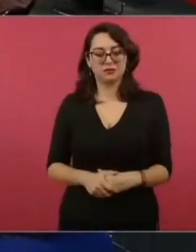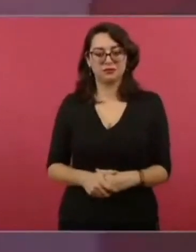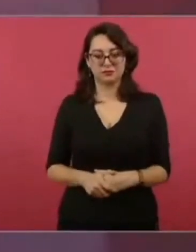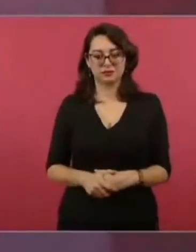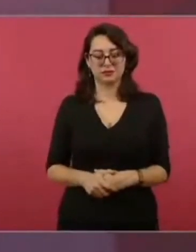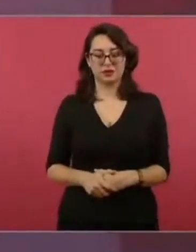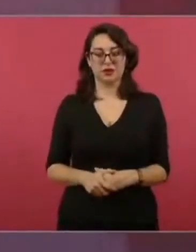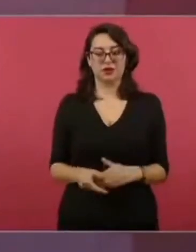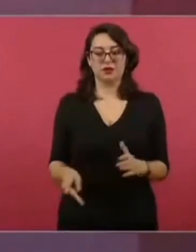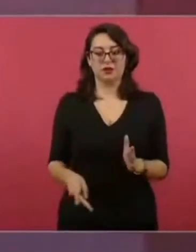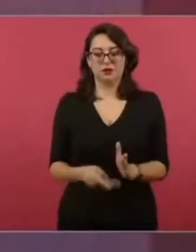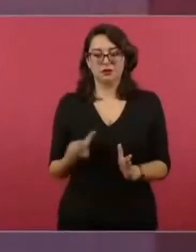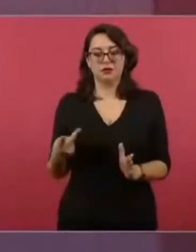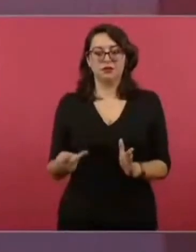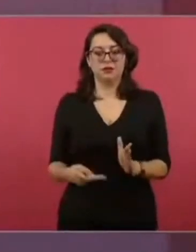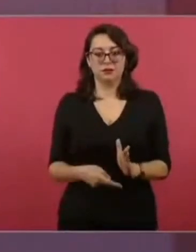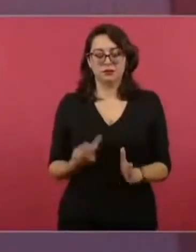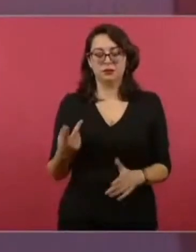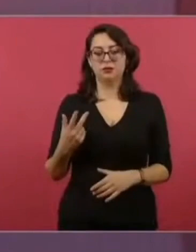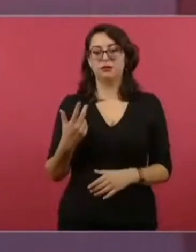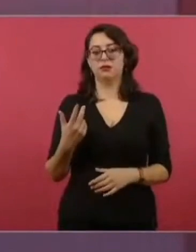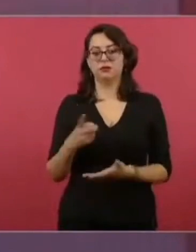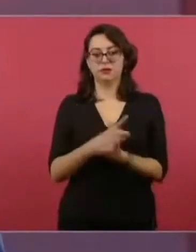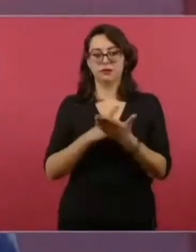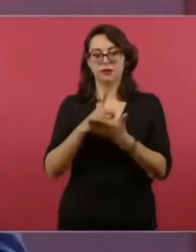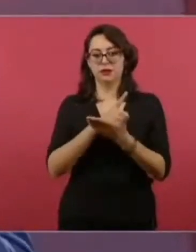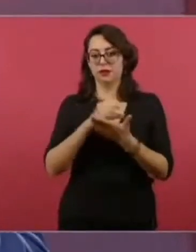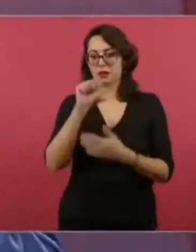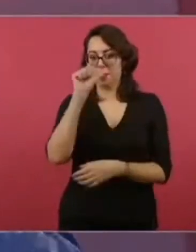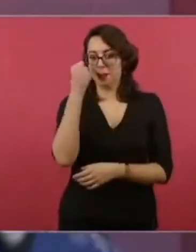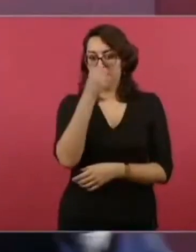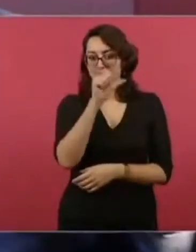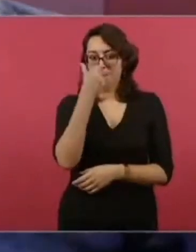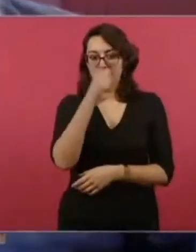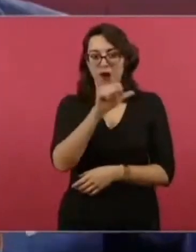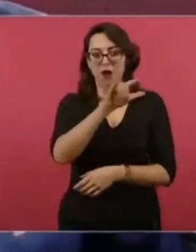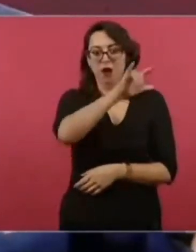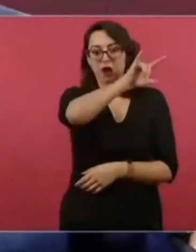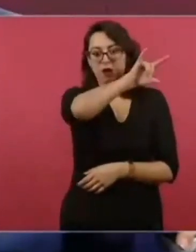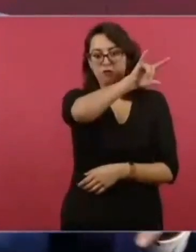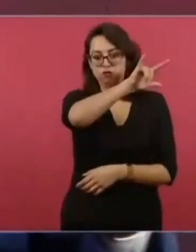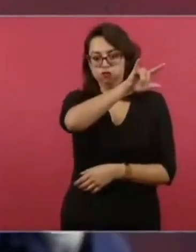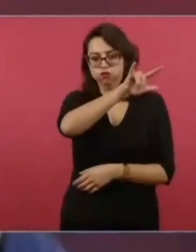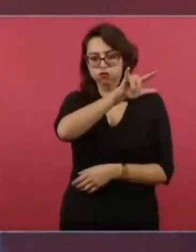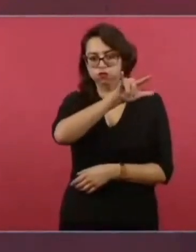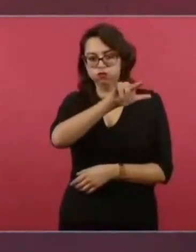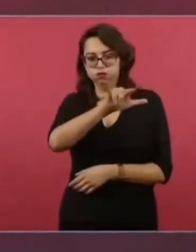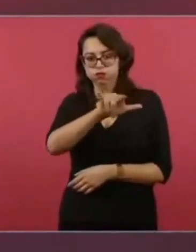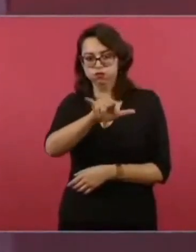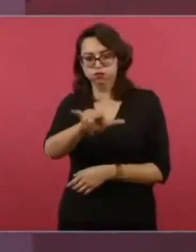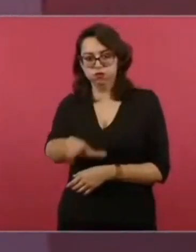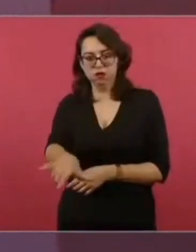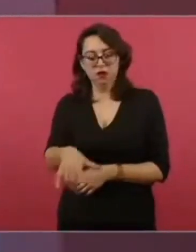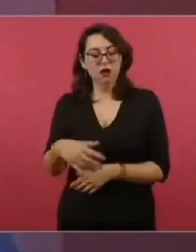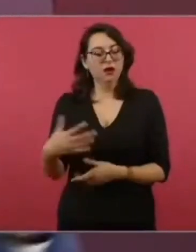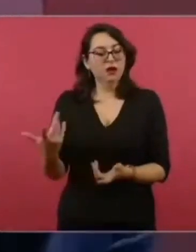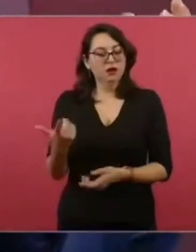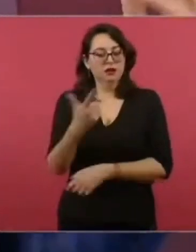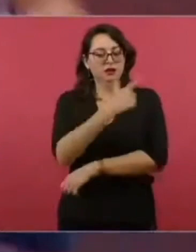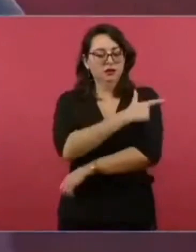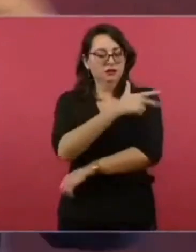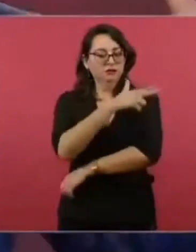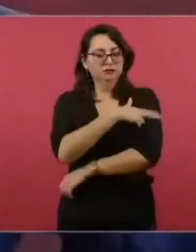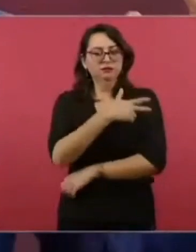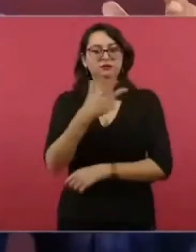con cocaína y hay que ir rápido, pronto, al decomiso, porque